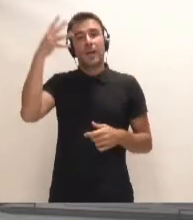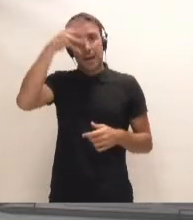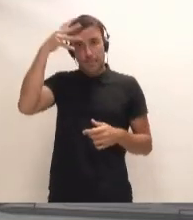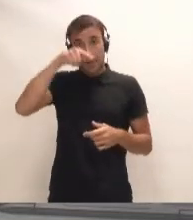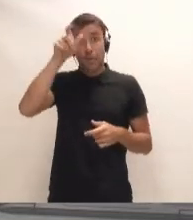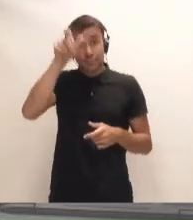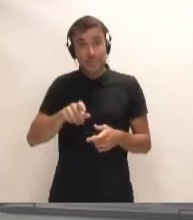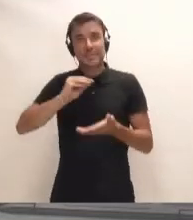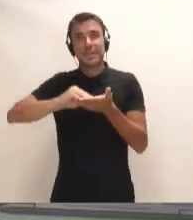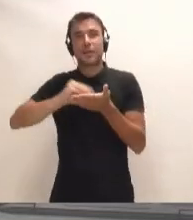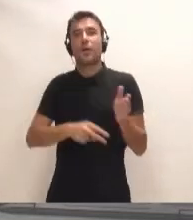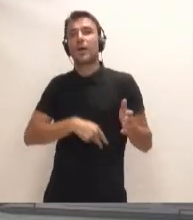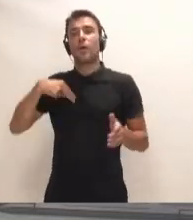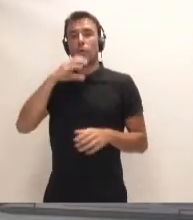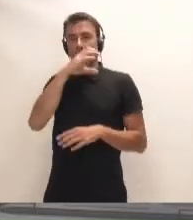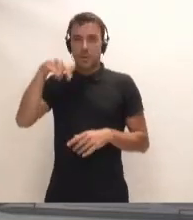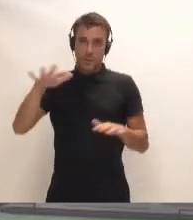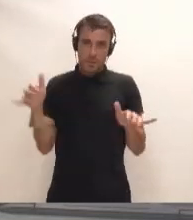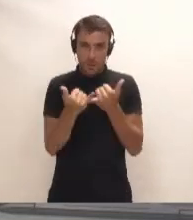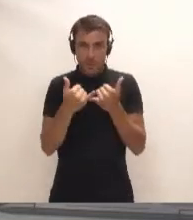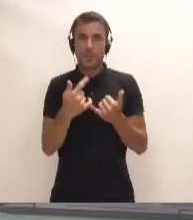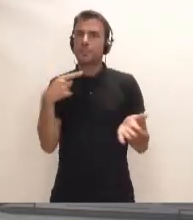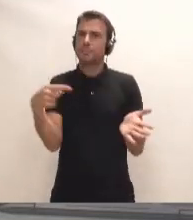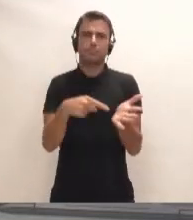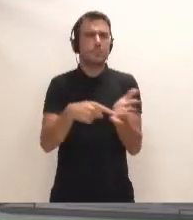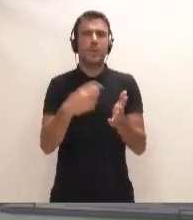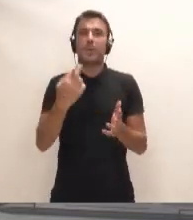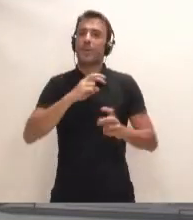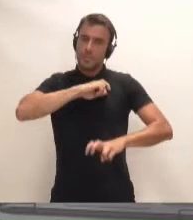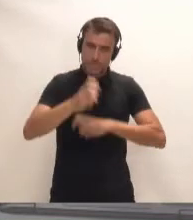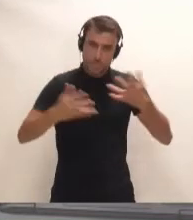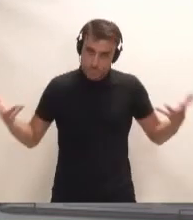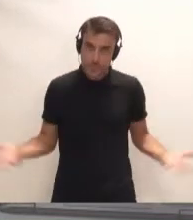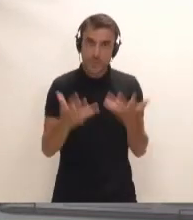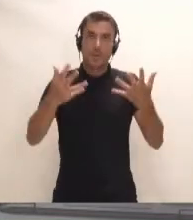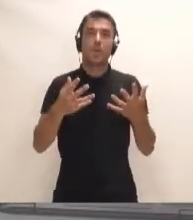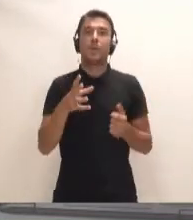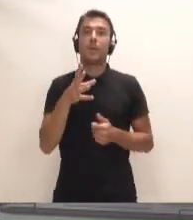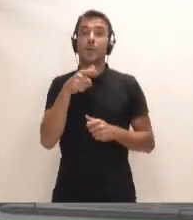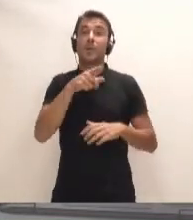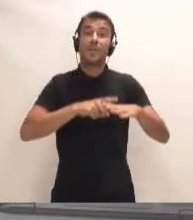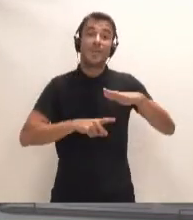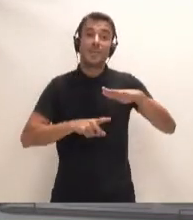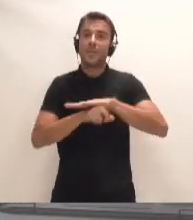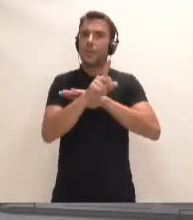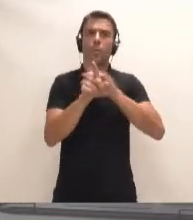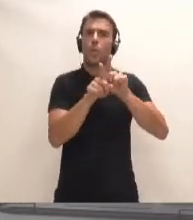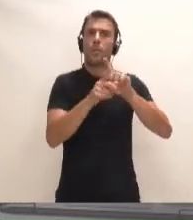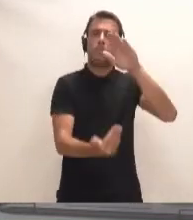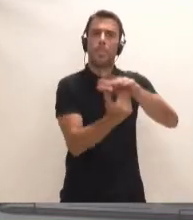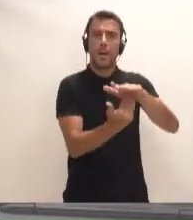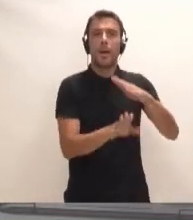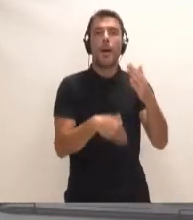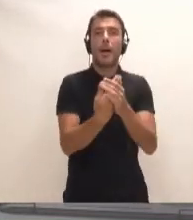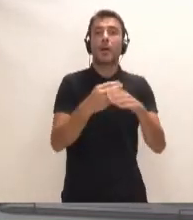entonces secretario general de Coalición Canaria en Tenerife, exige la reactivación que, según afirma, tiene su desarrollo paralizado a la